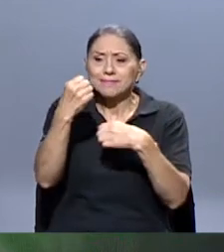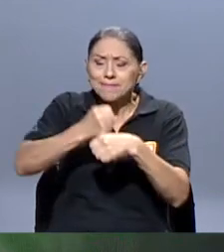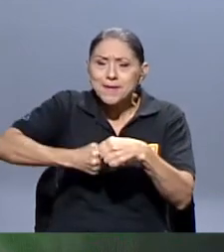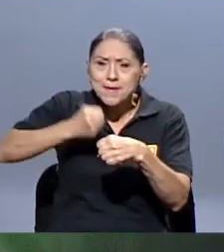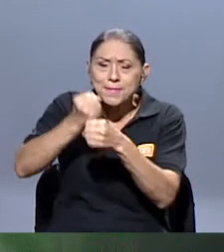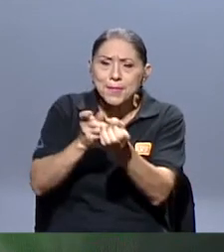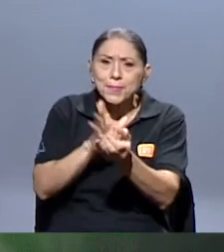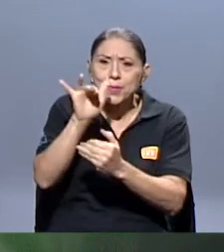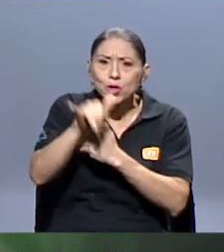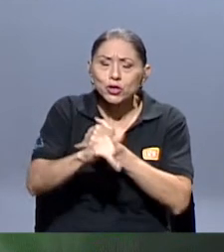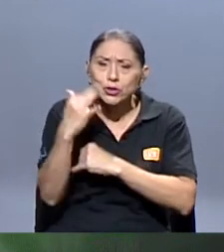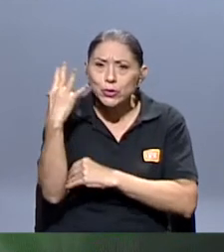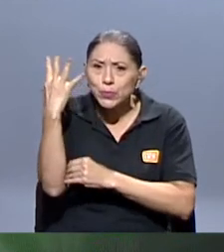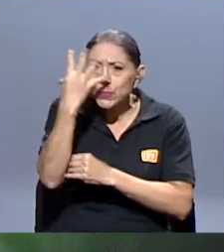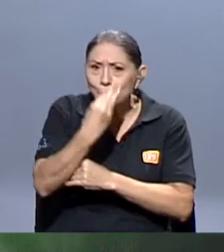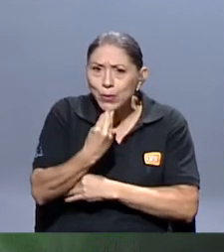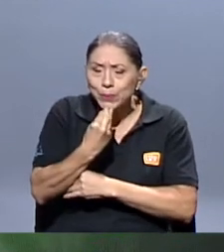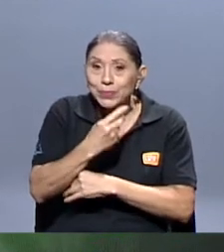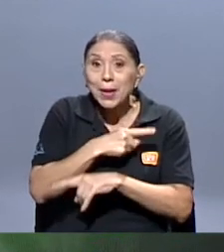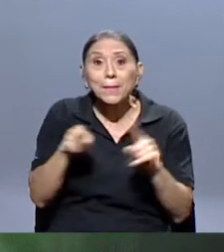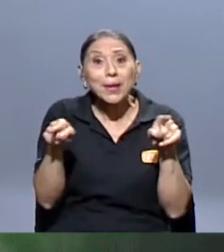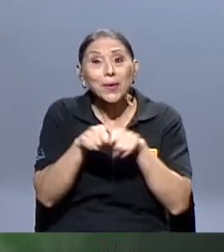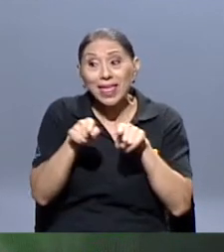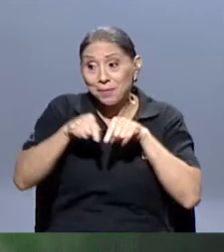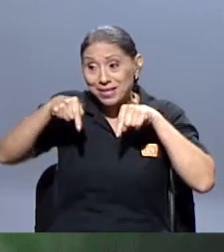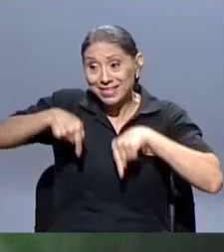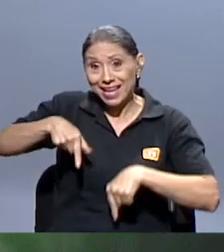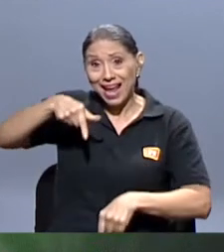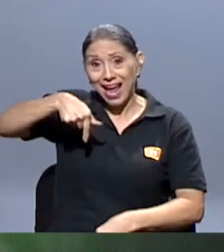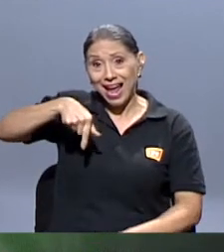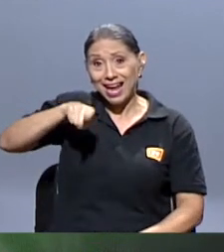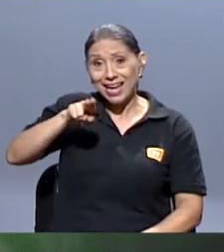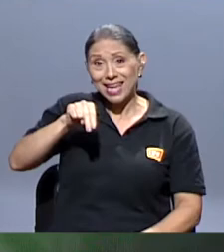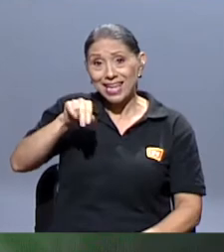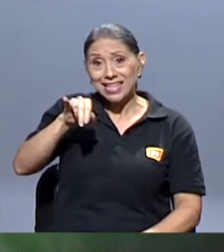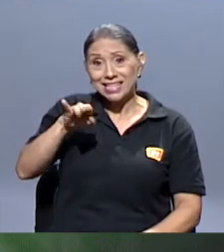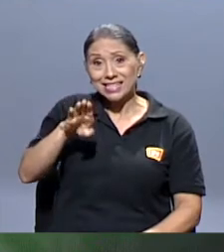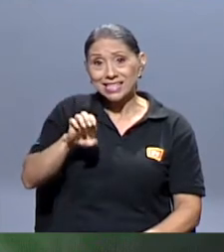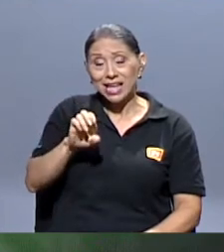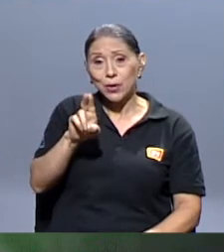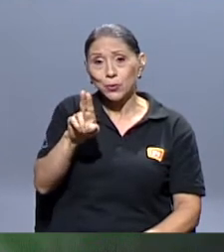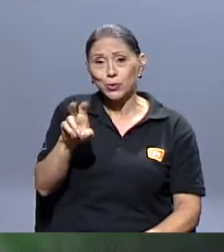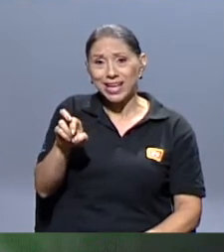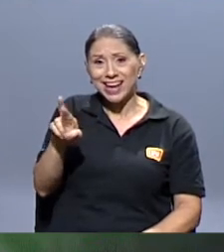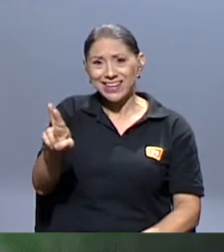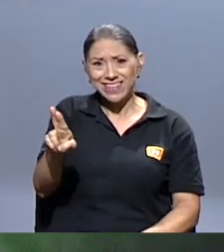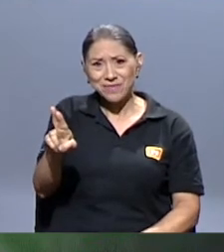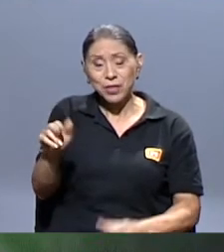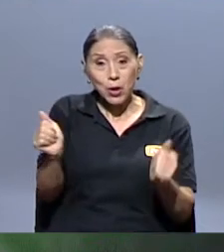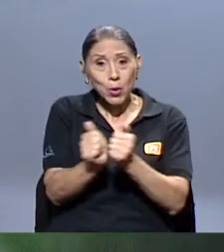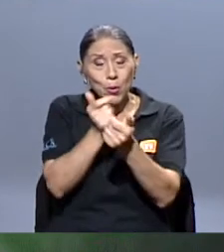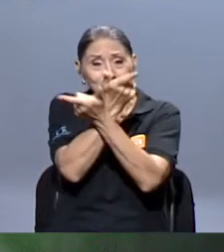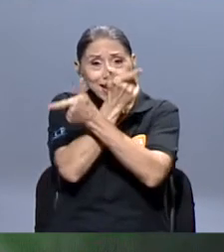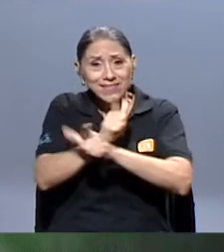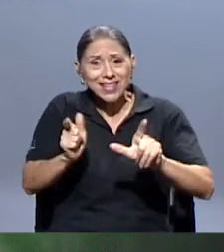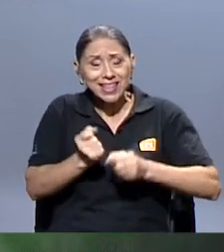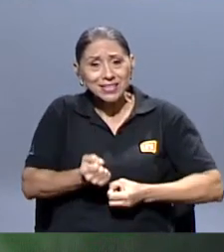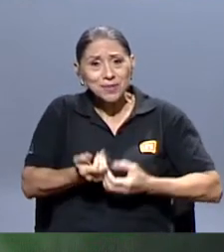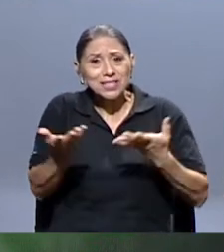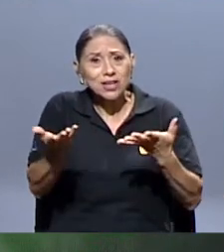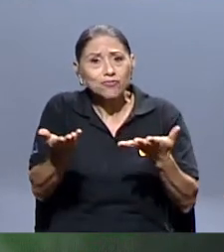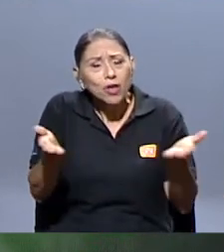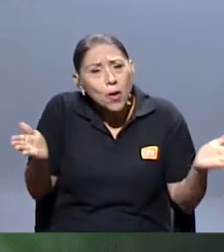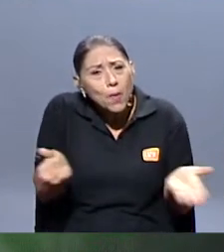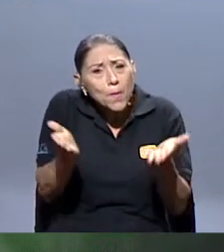precioso, pero que además, desde este 15UCR, fomentamos la posibilidad de la libertad de expresión, de